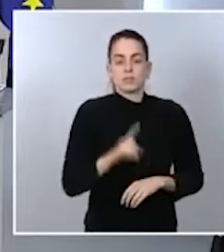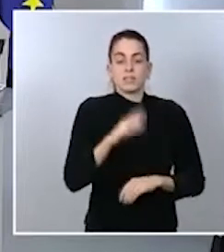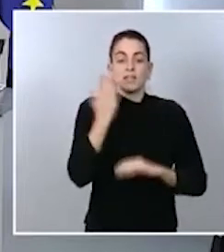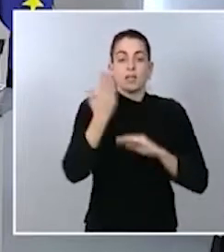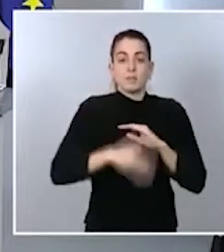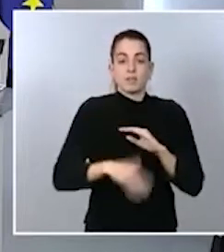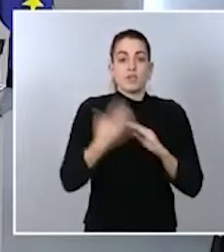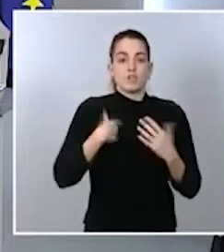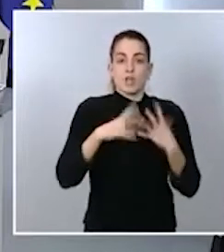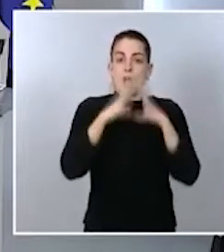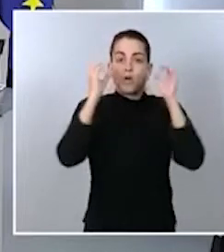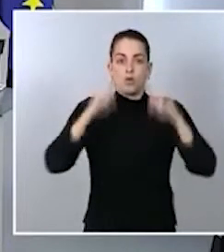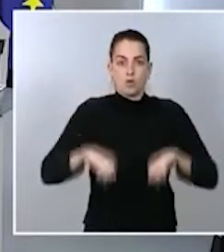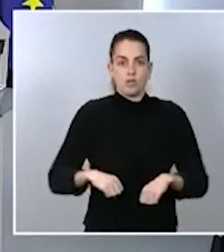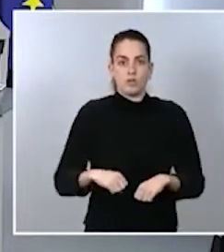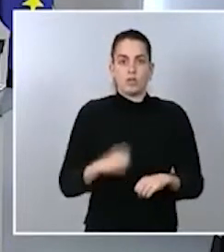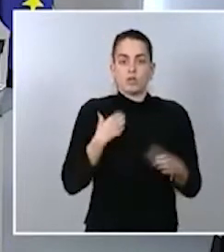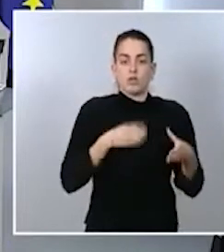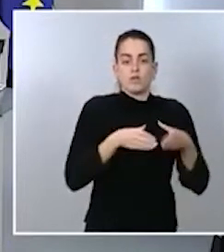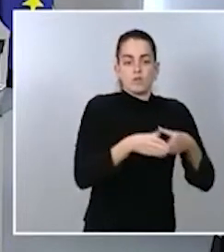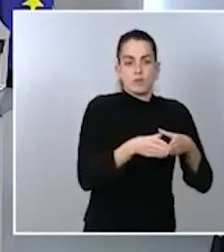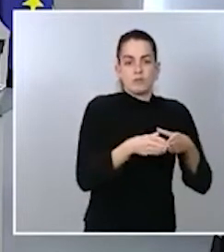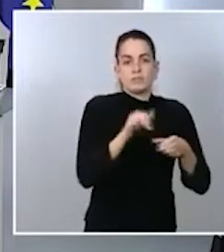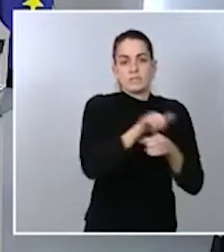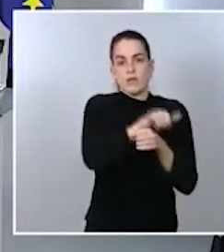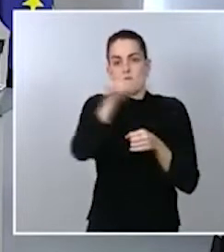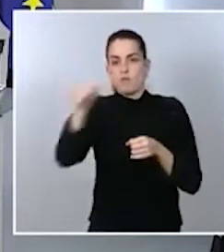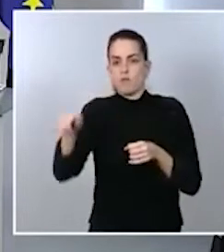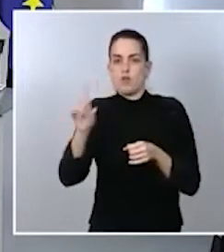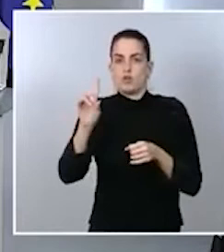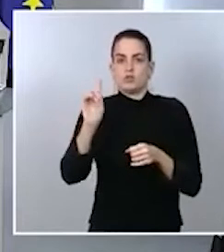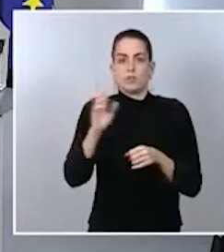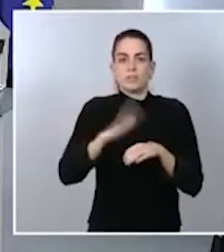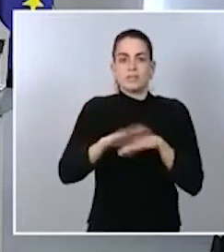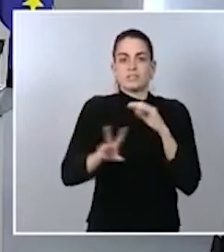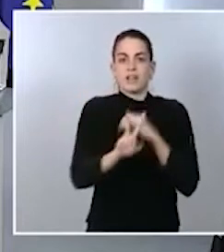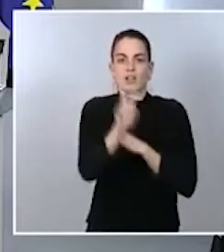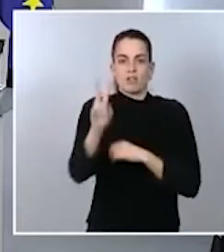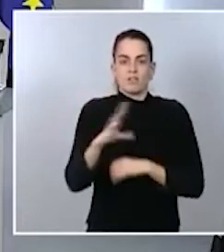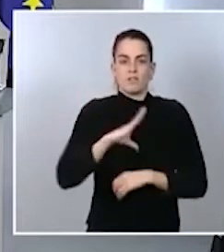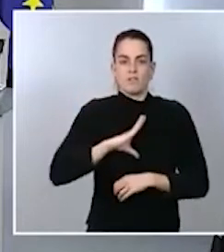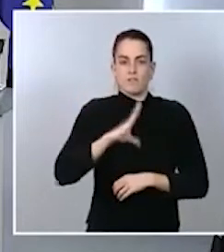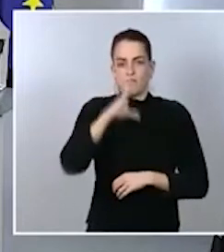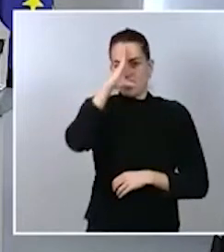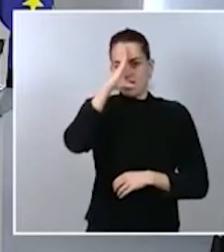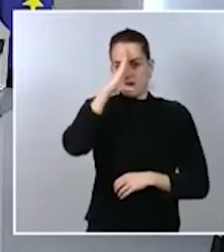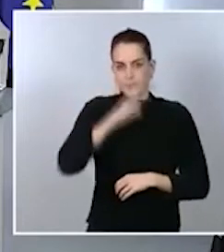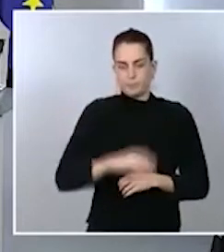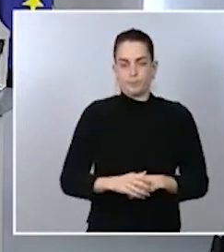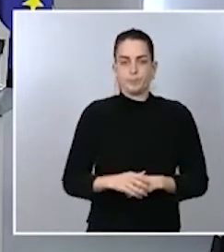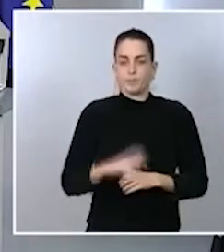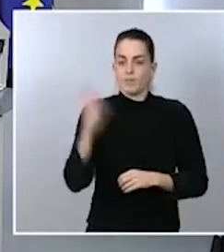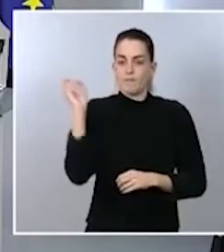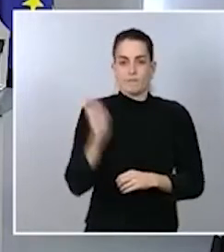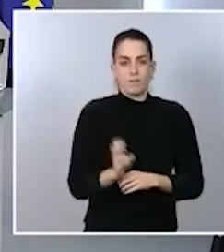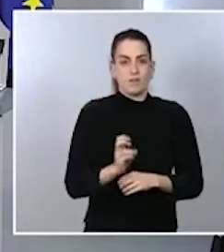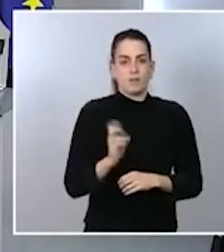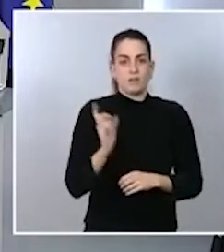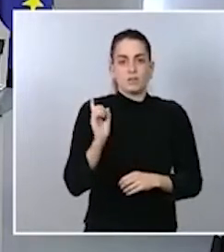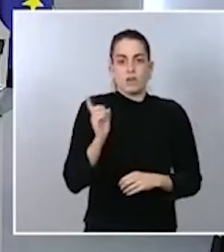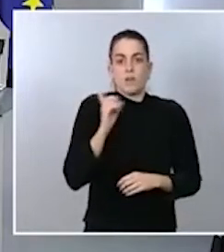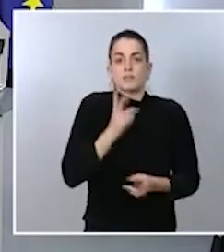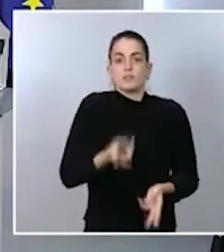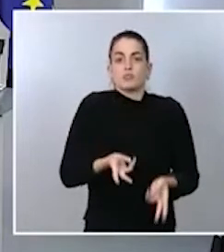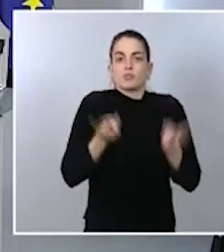de vuelos y buques procedentes del Reino Unido hasta el día 2 de febrero vencía el acuerdo que teníamos vencía esta limitación el 19